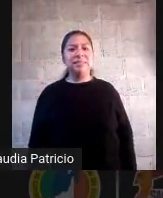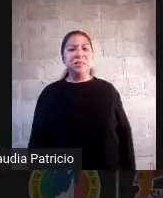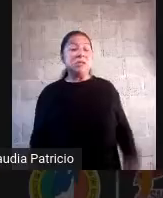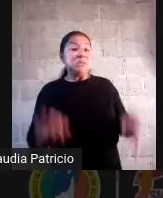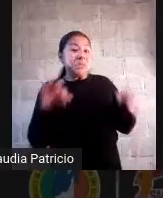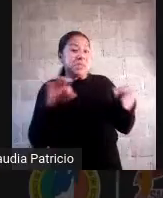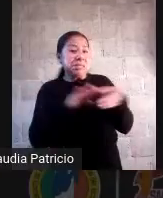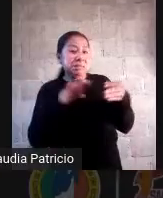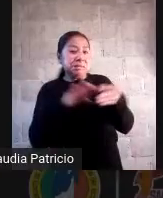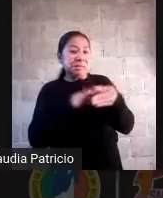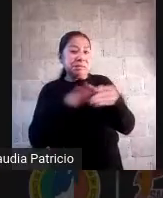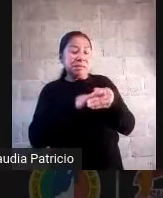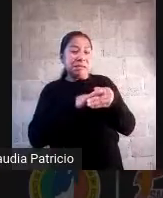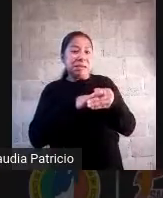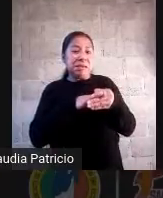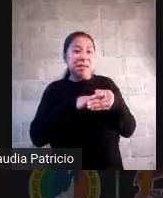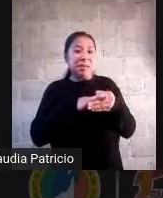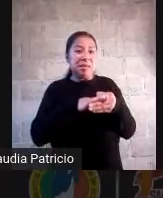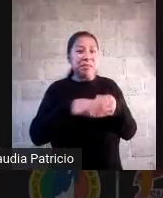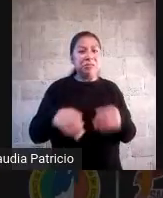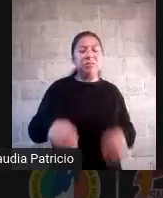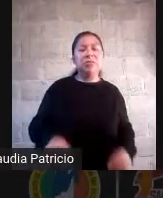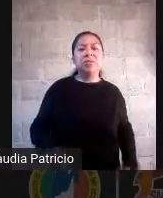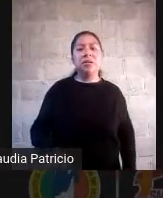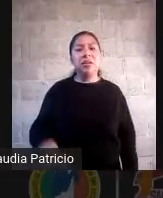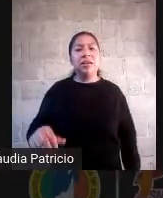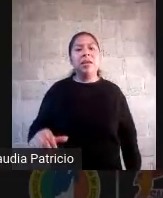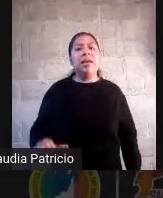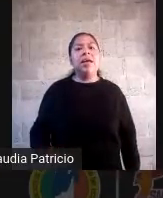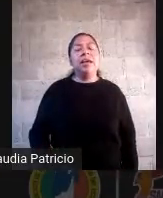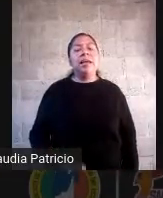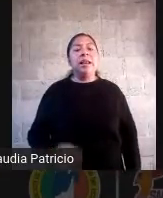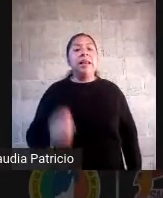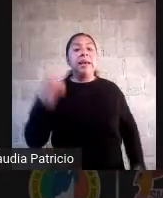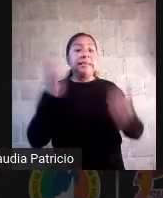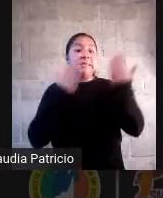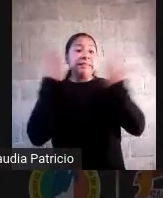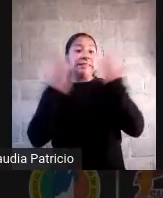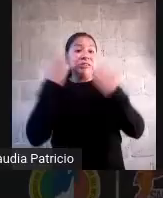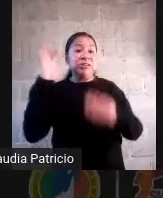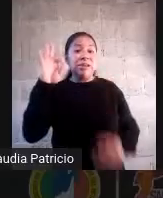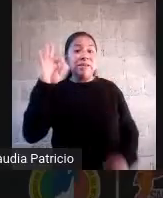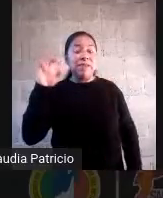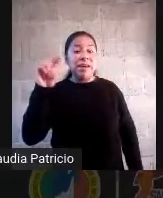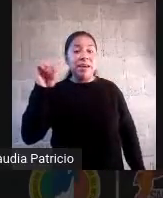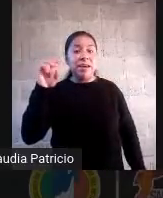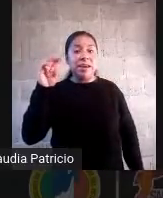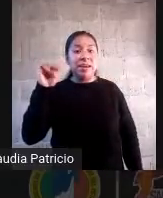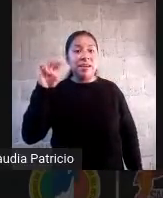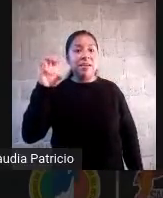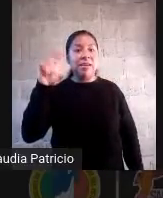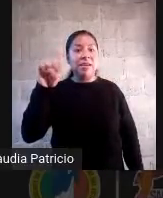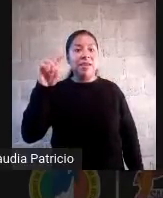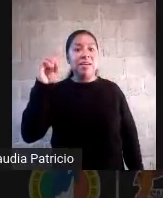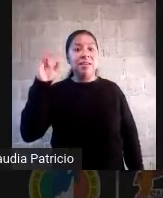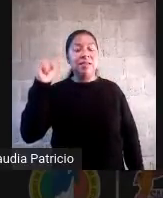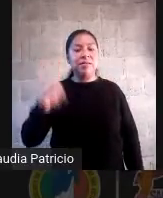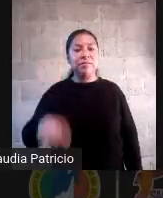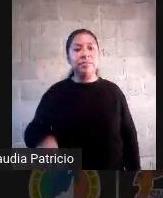y lo dejamos ir lo dejamos escapar y saben a qué me refiero alguien tiene idea de a qué me refiero